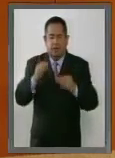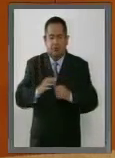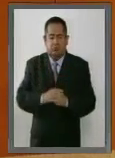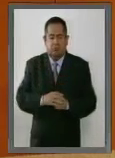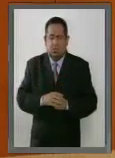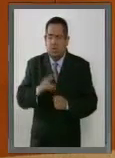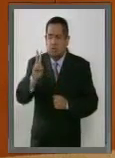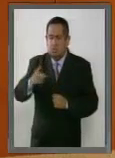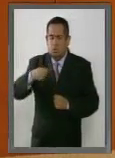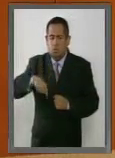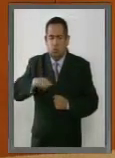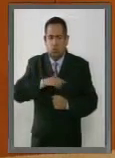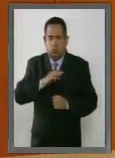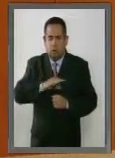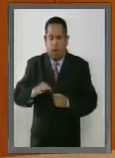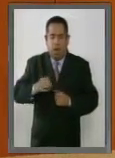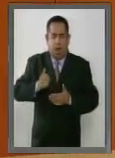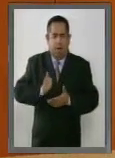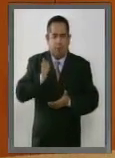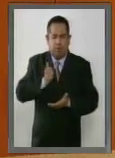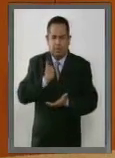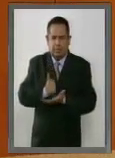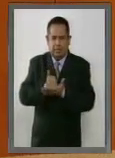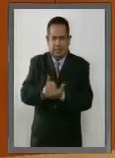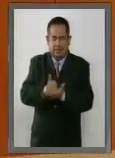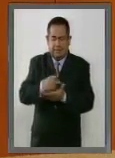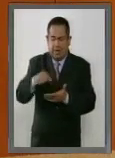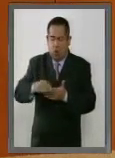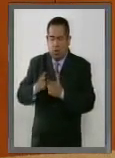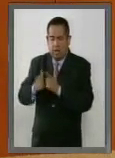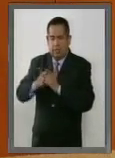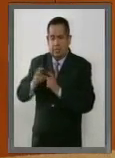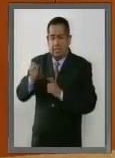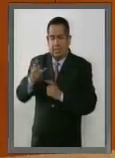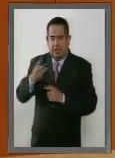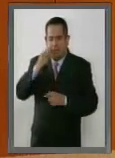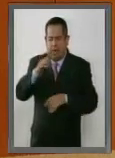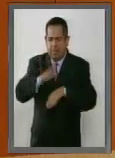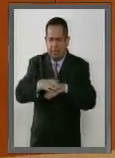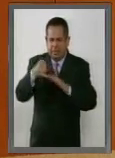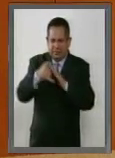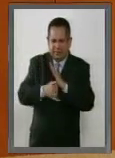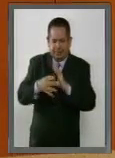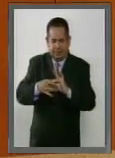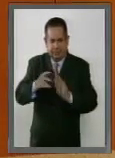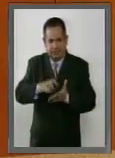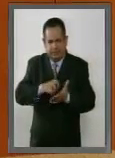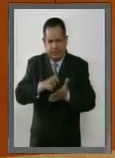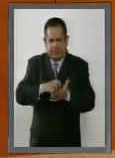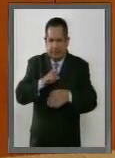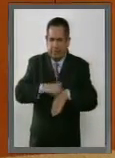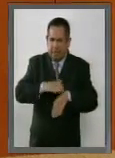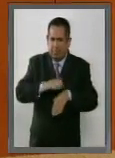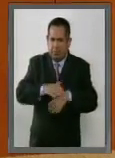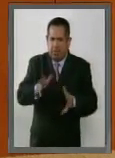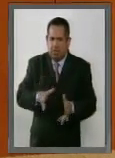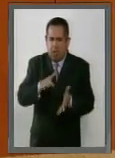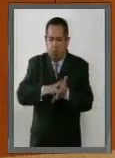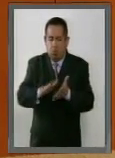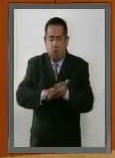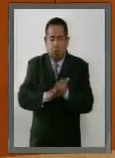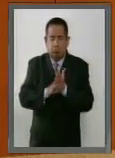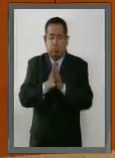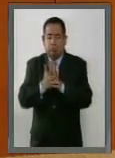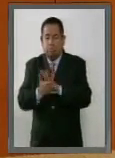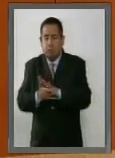en nosotros también poder aprovechar esta legislatura para profundizar una evolución que no puede